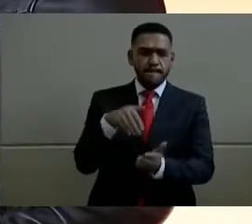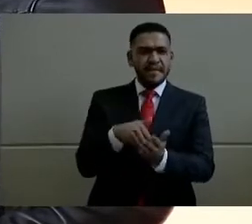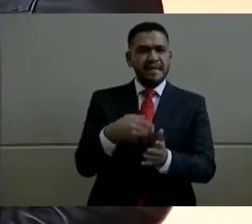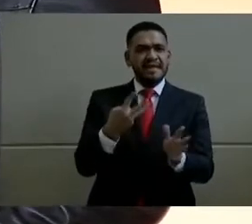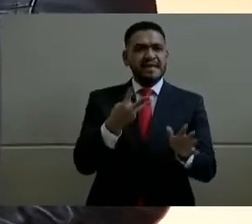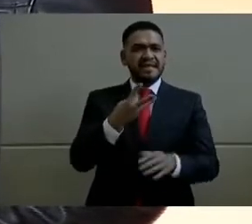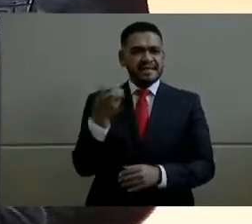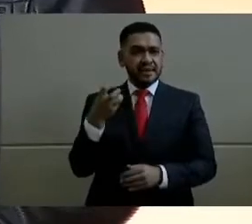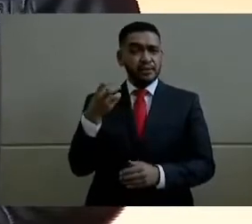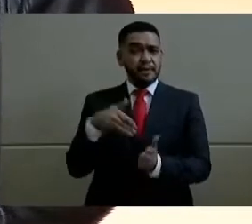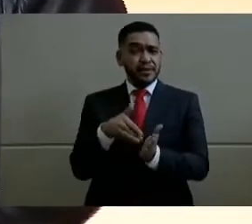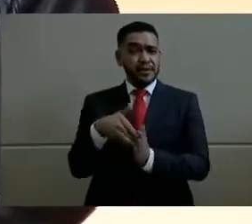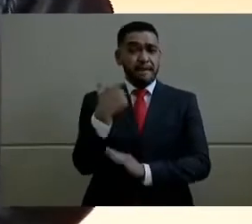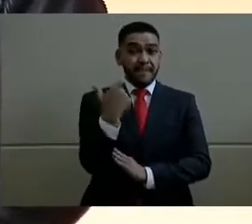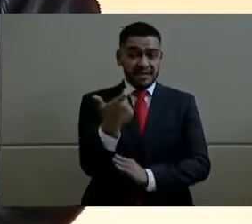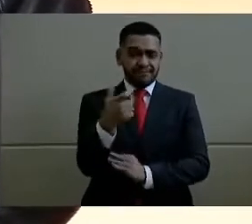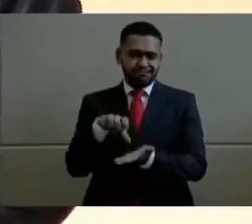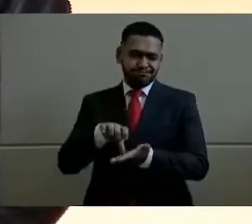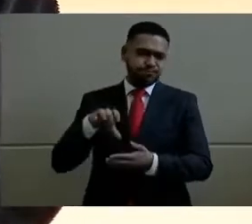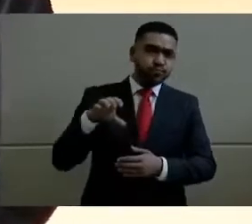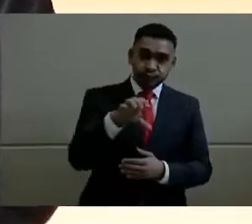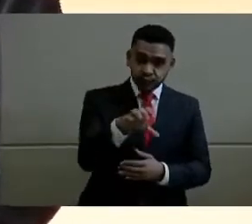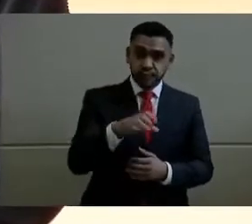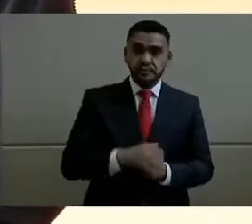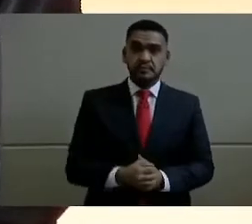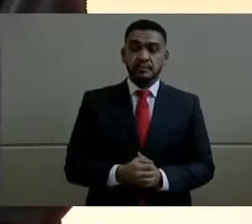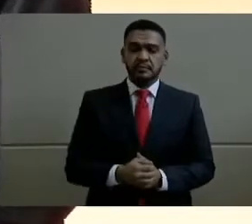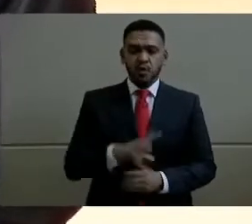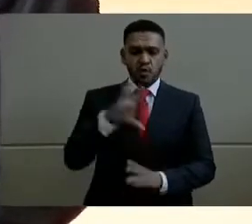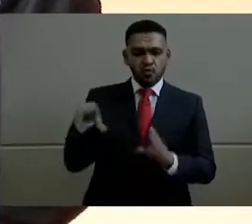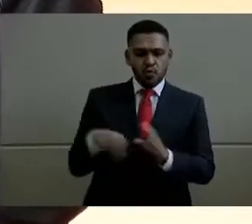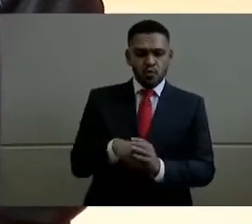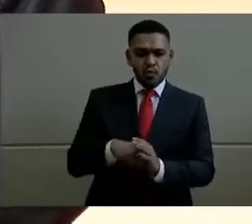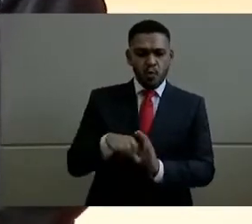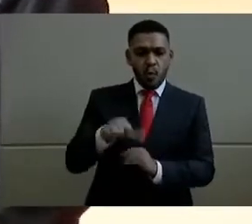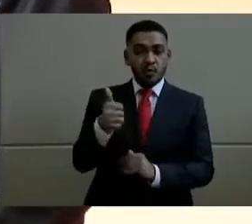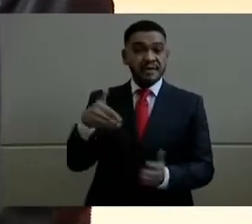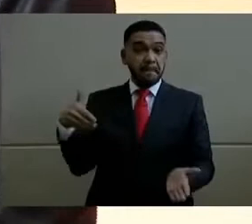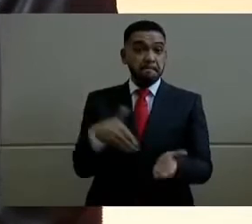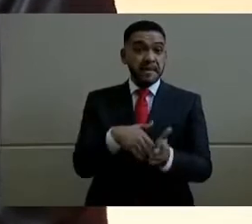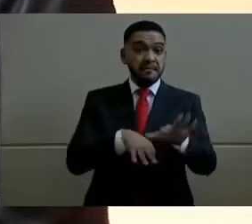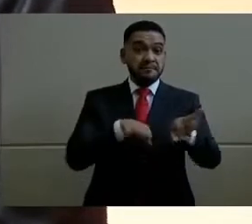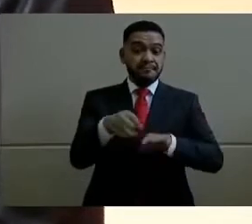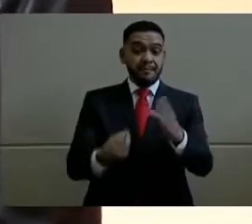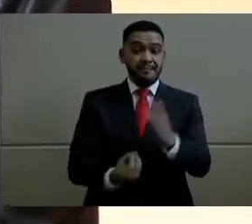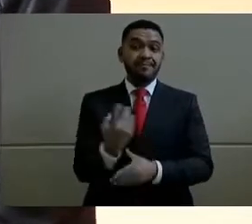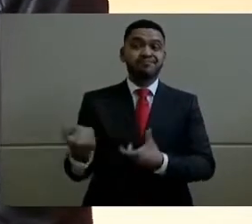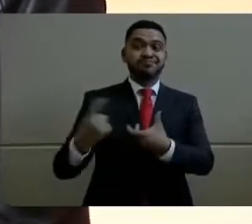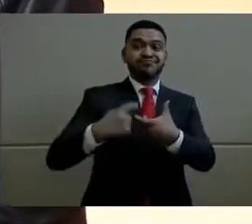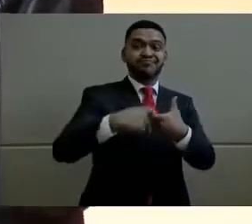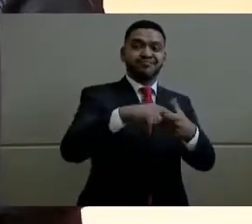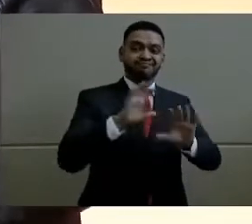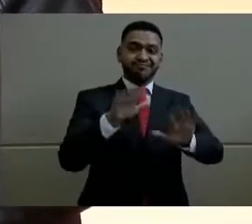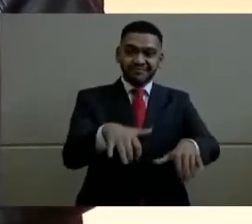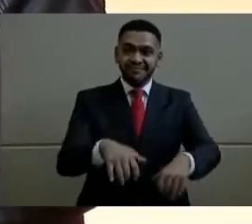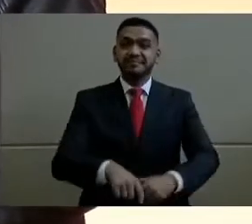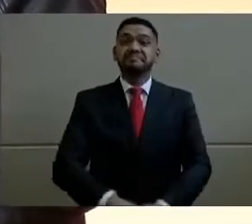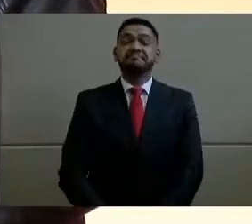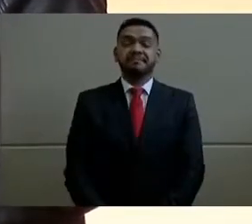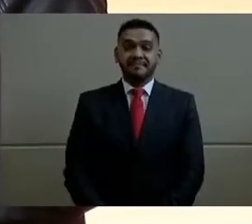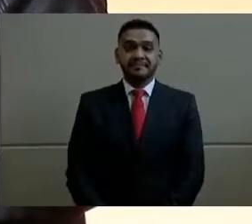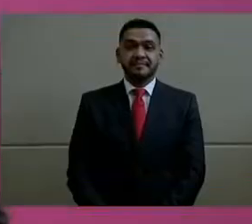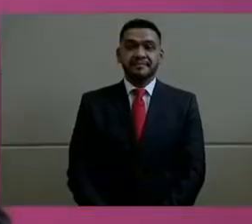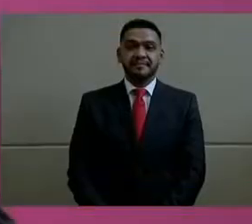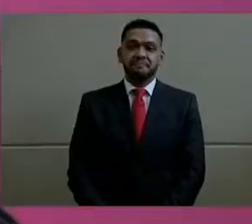de pesos, lo cual da un total aproximado de 11.000 empleos de forma directa. Entonces, parte del